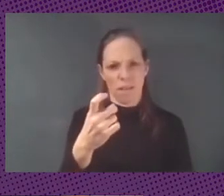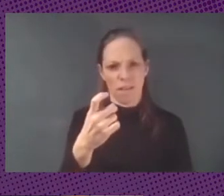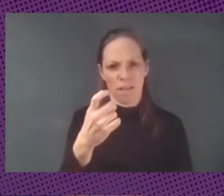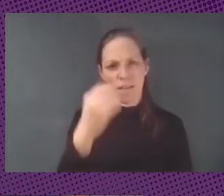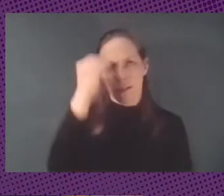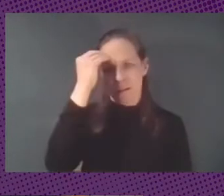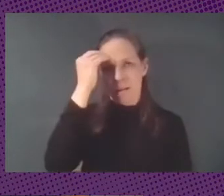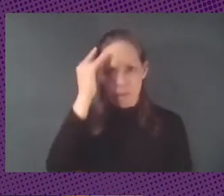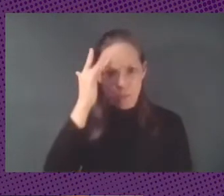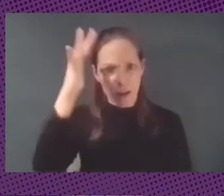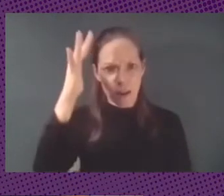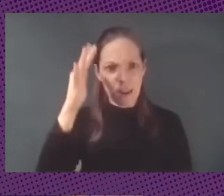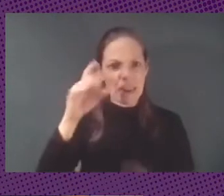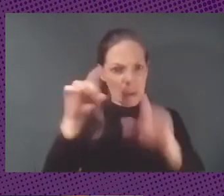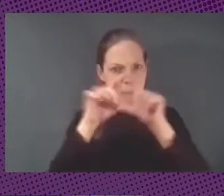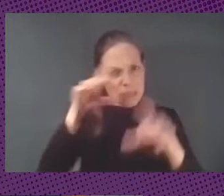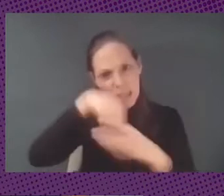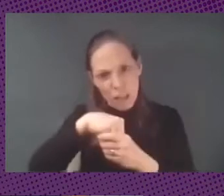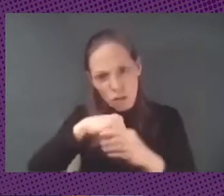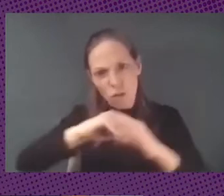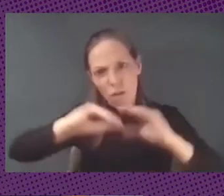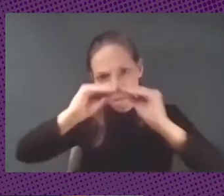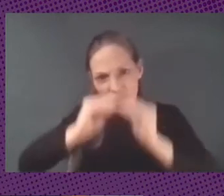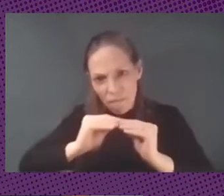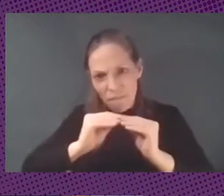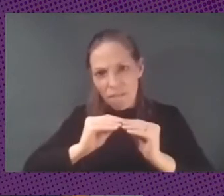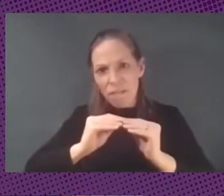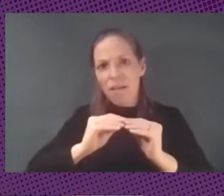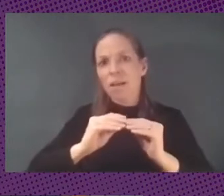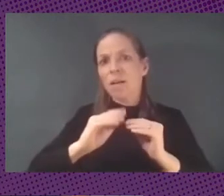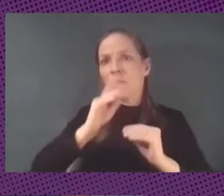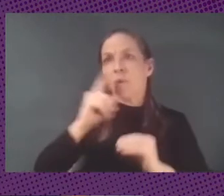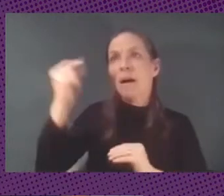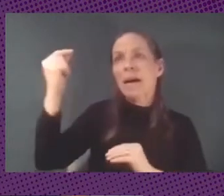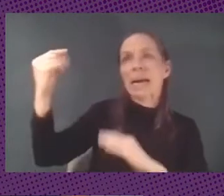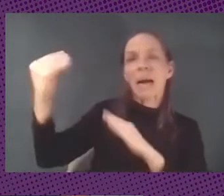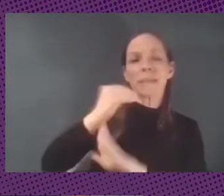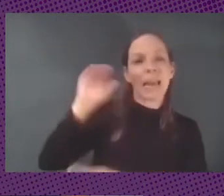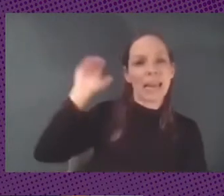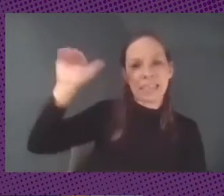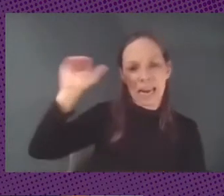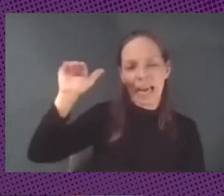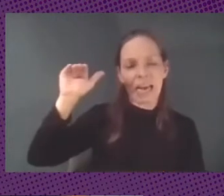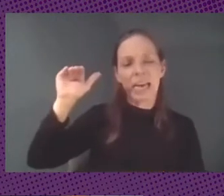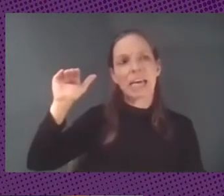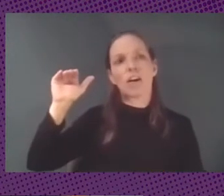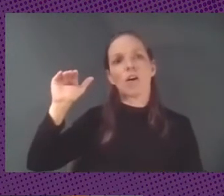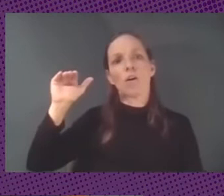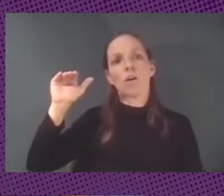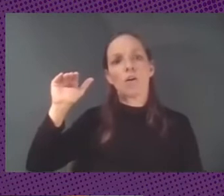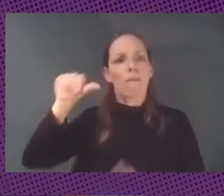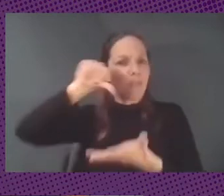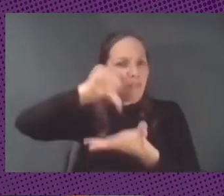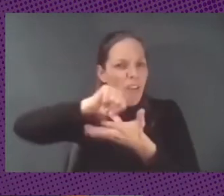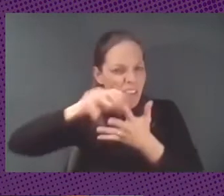producir en una empresa de capitales extranjeros y situada en las grandes urbes